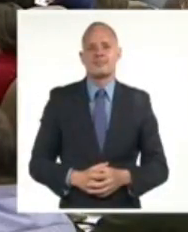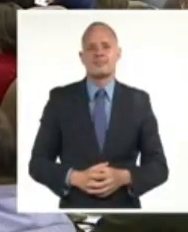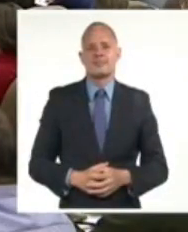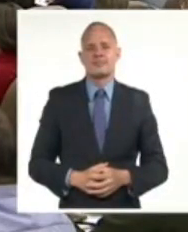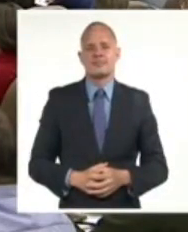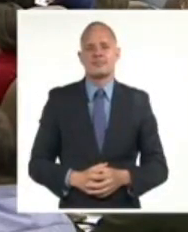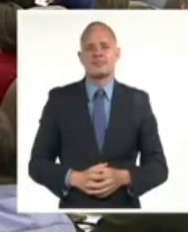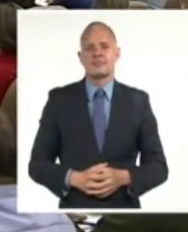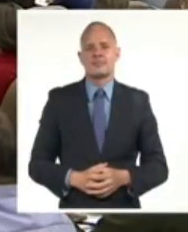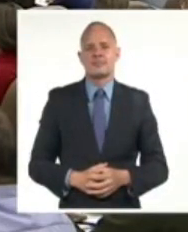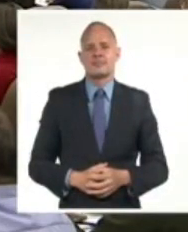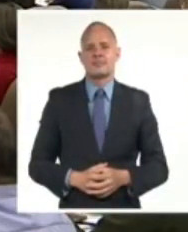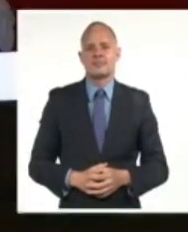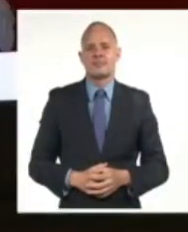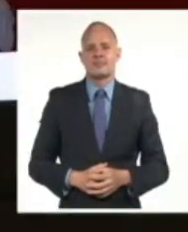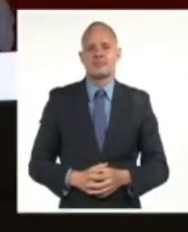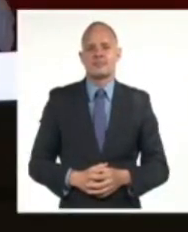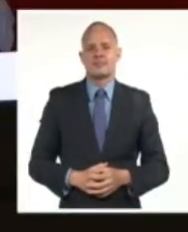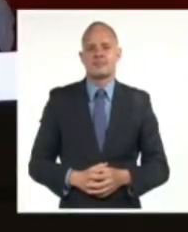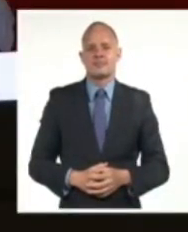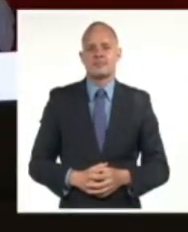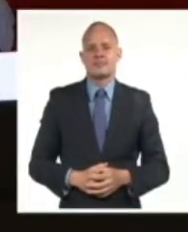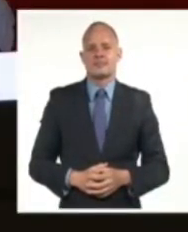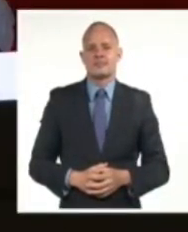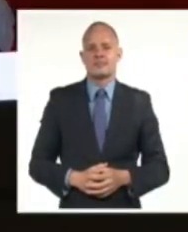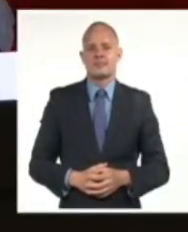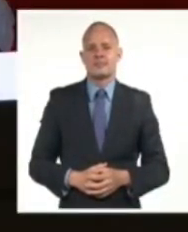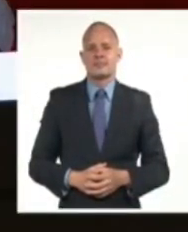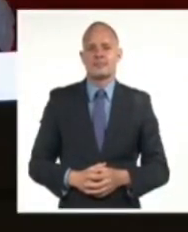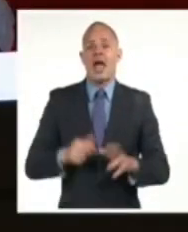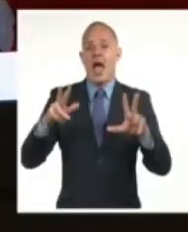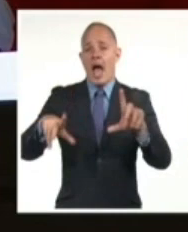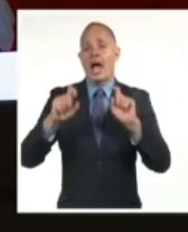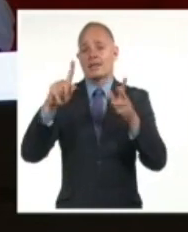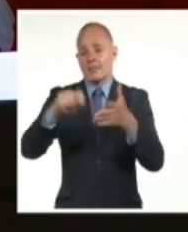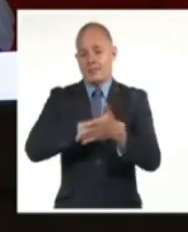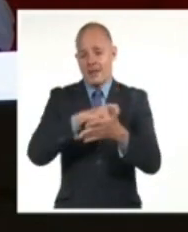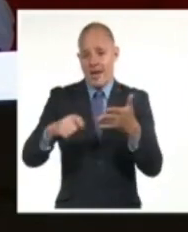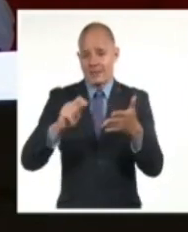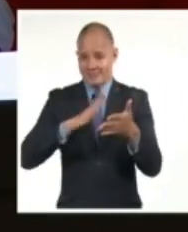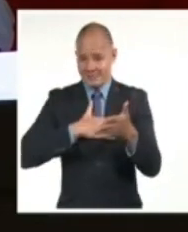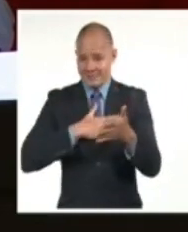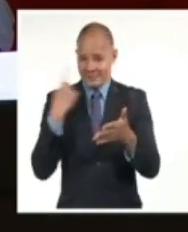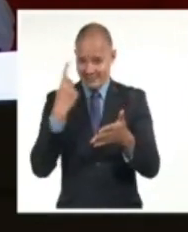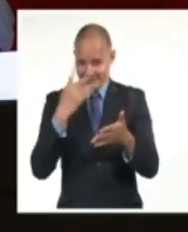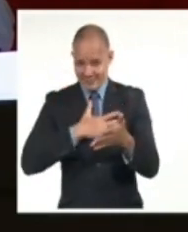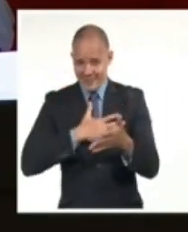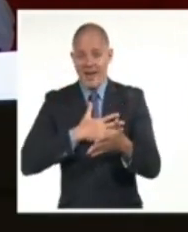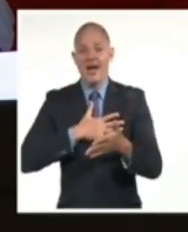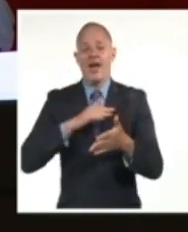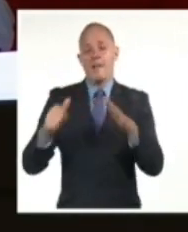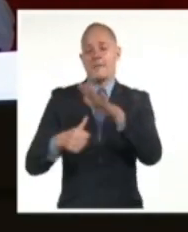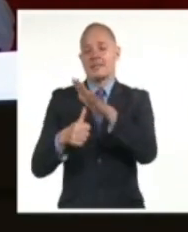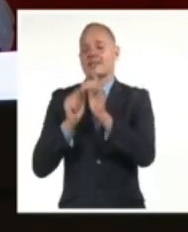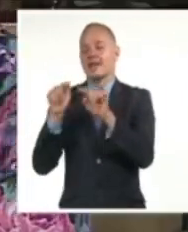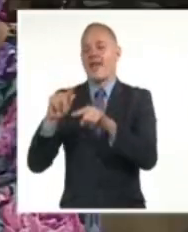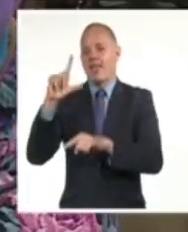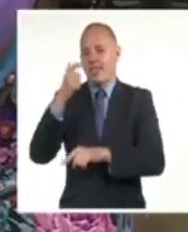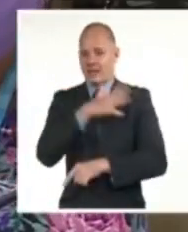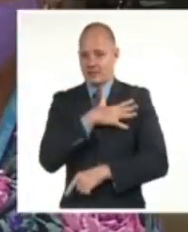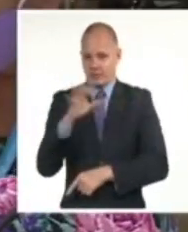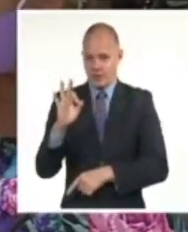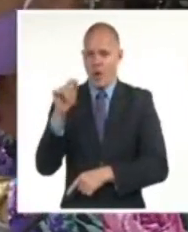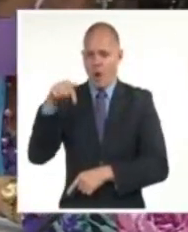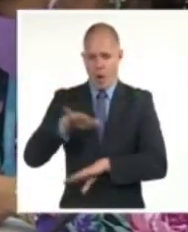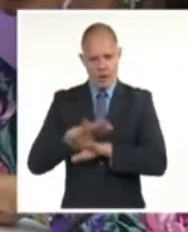El presidente de la Asamblea Nacional del Poder Popular, Esteban Lazo Hernández, expresó en la primera jornada de esta sesión extraordinaria del